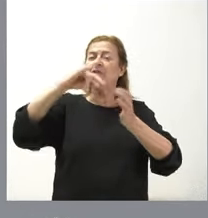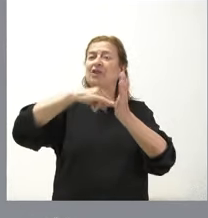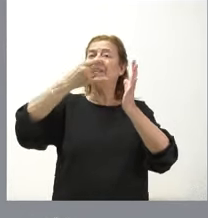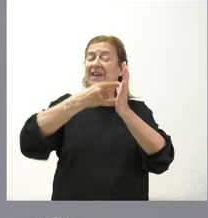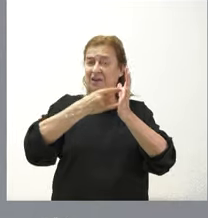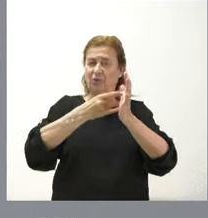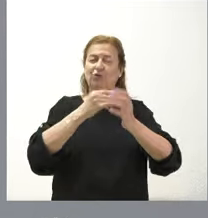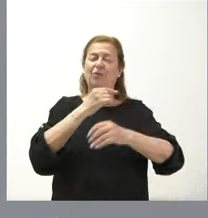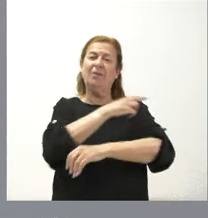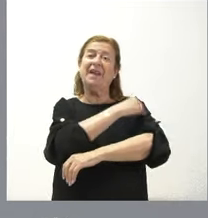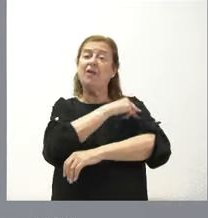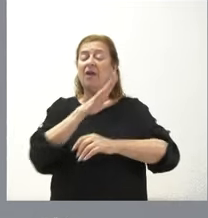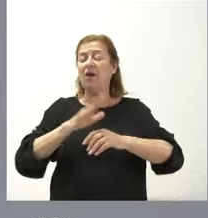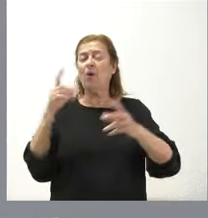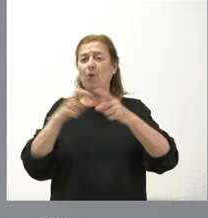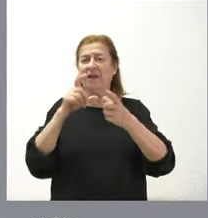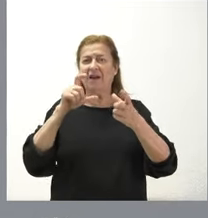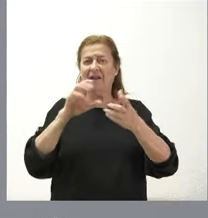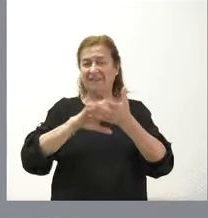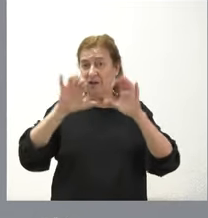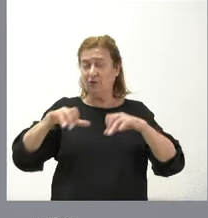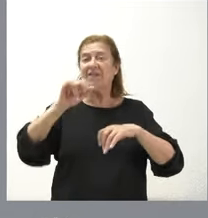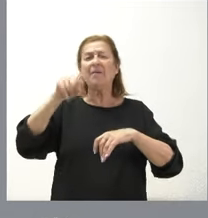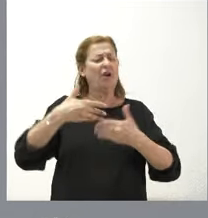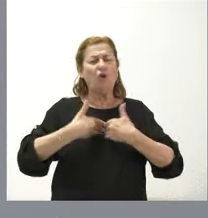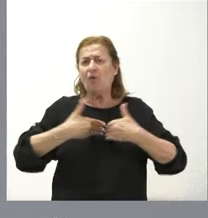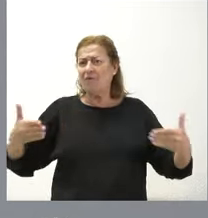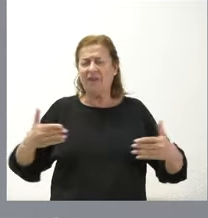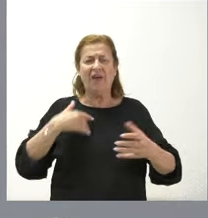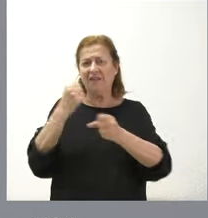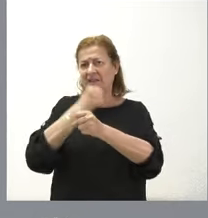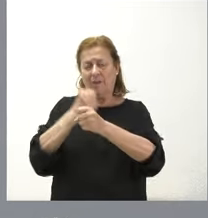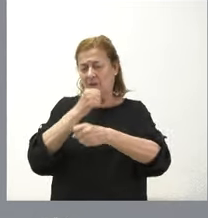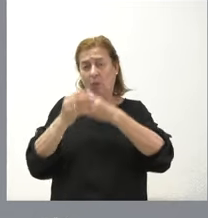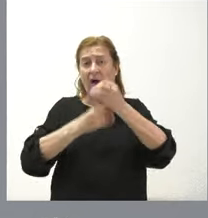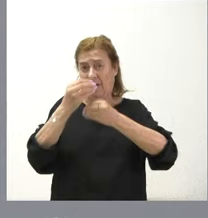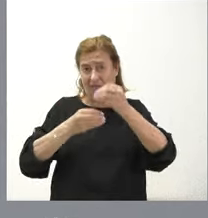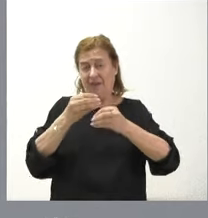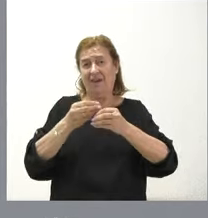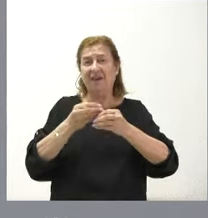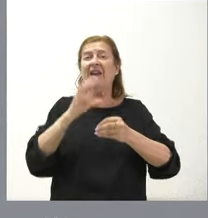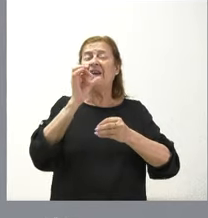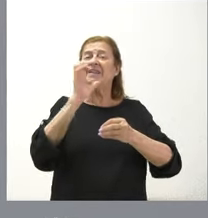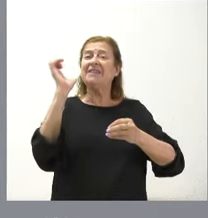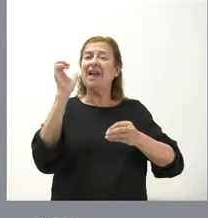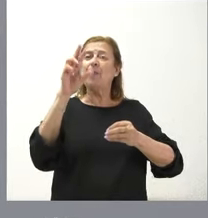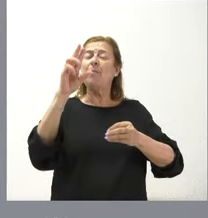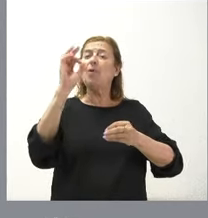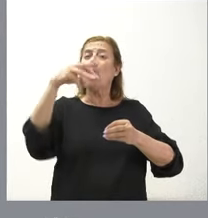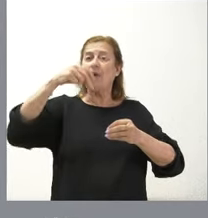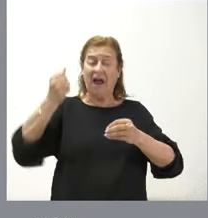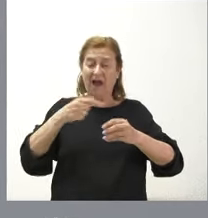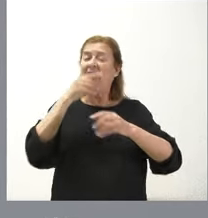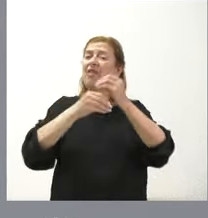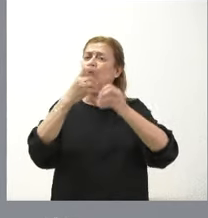veterinarios de la Junta de Castilla y León. Y también tenemos plena confianza en la labor que, a este respecto, pueda realizar el SEPRONA. Realizan una tarea